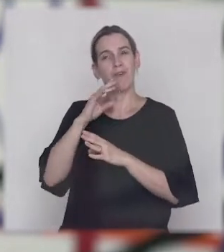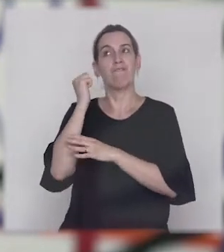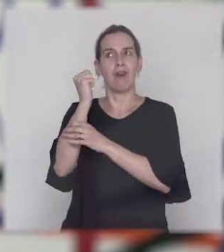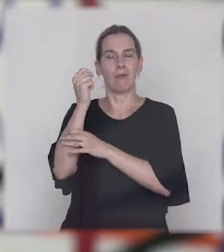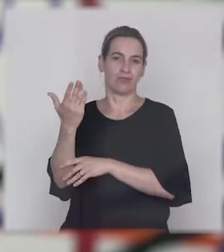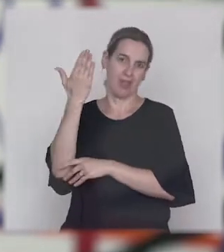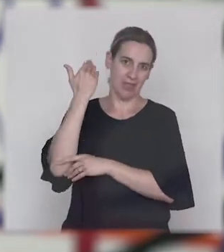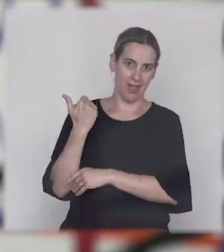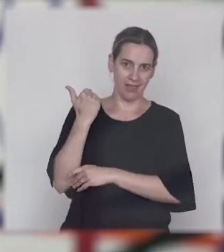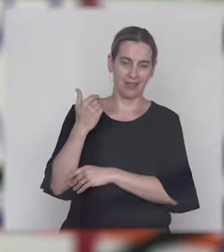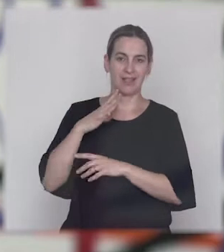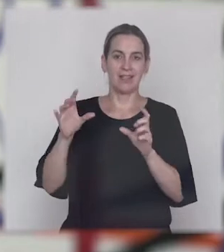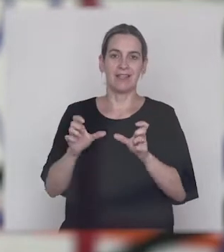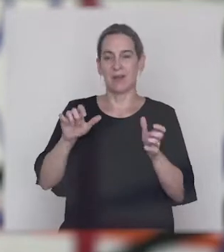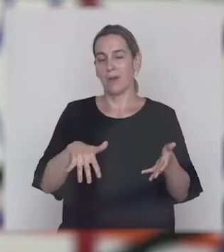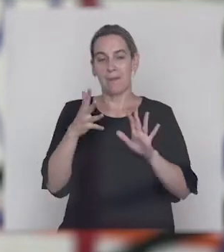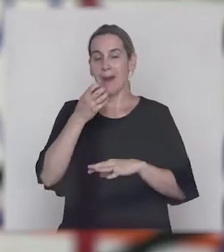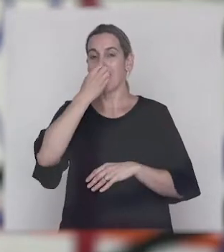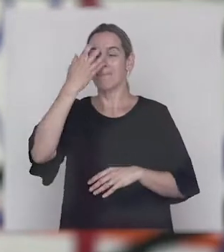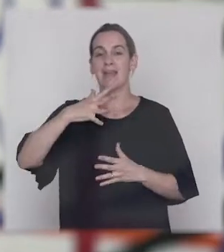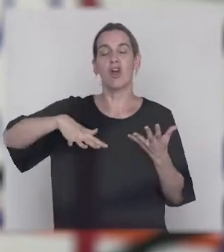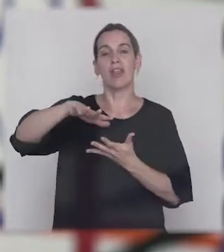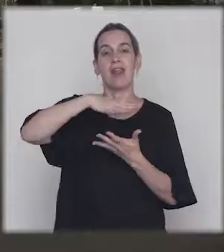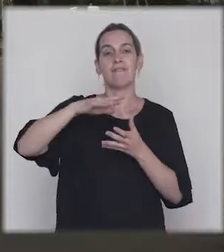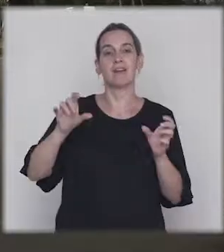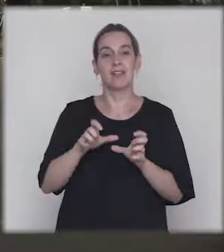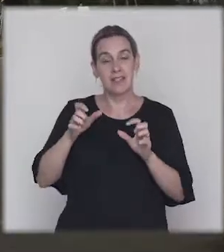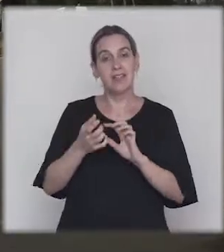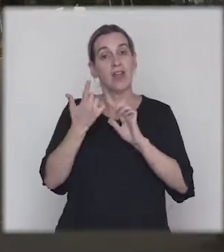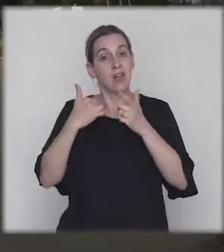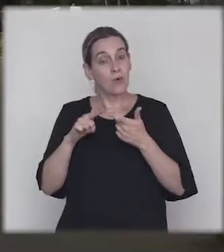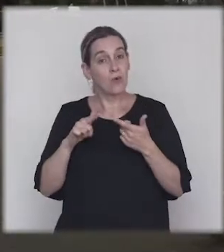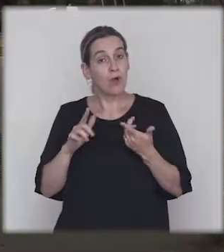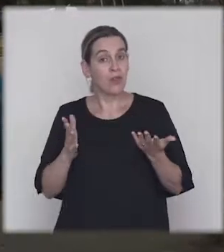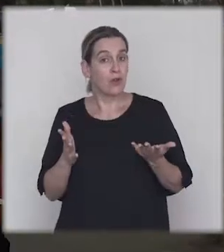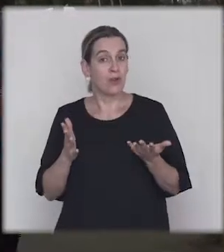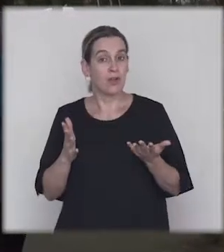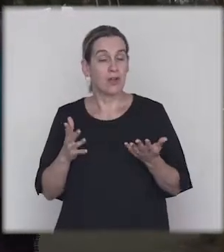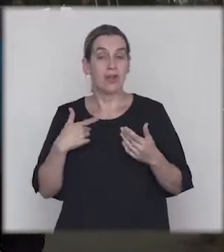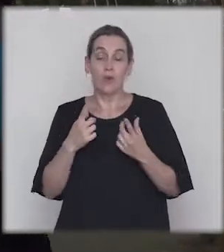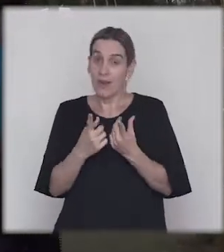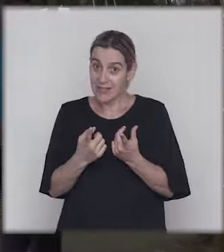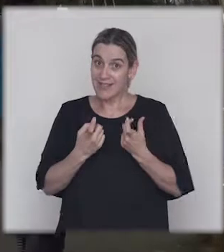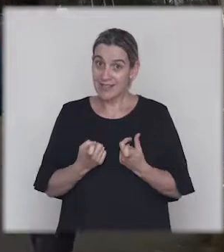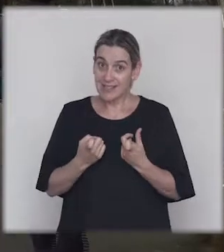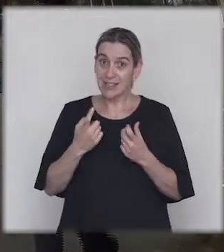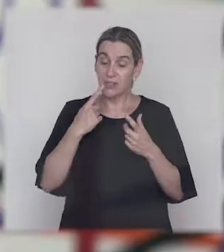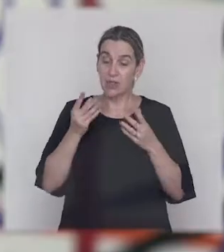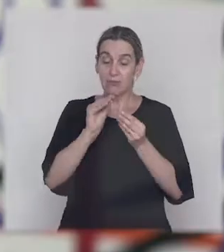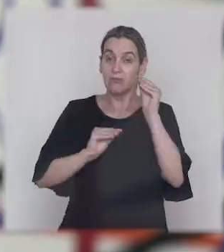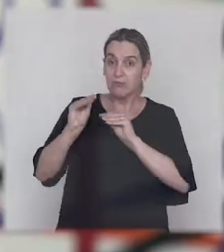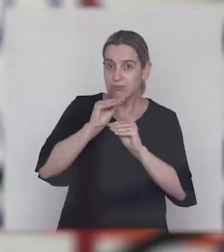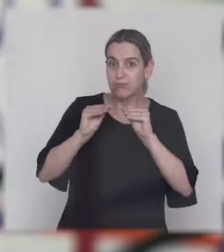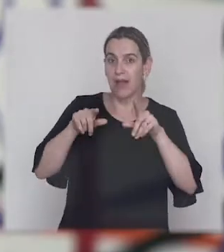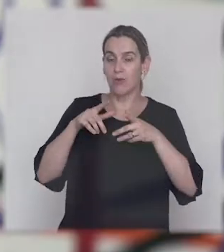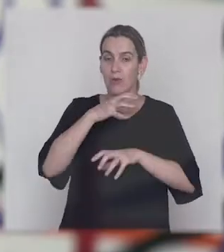famosa, para lograr todas las mejoras que el barrio necesitaba. Y bueno, cuando fue necesario regularizar